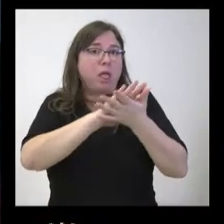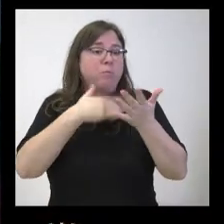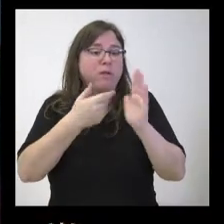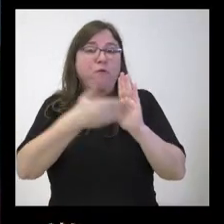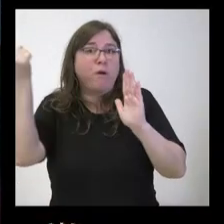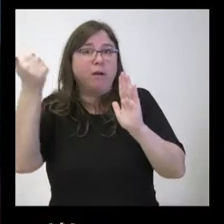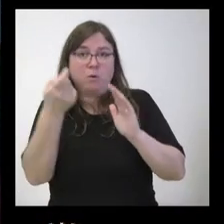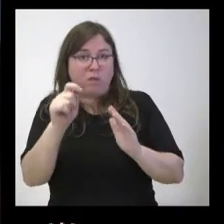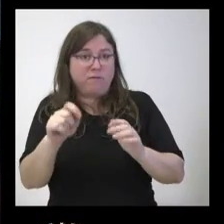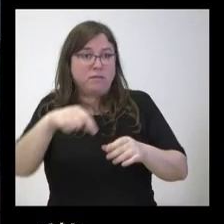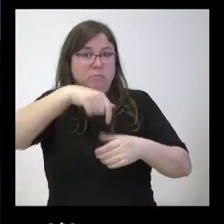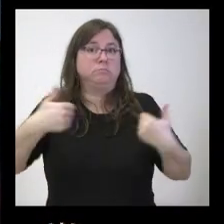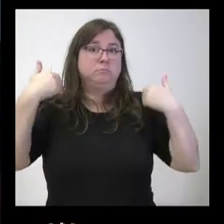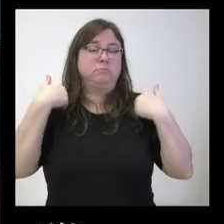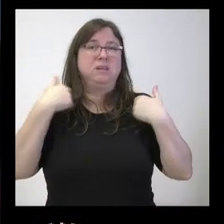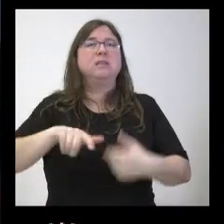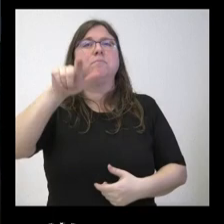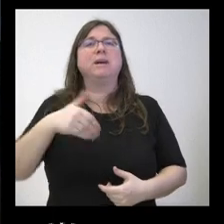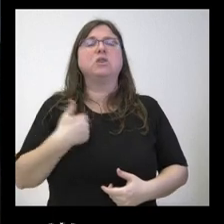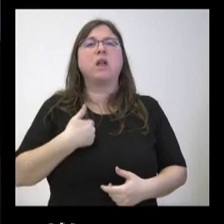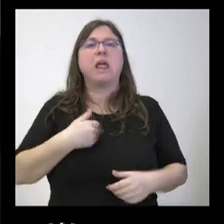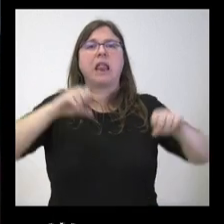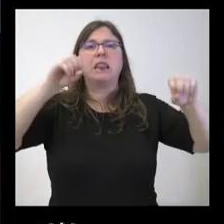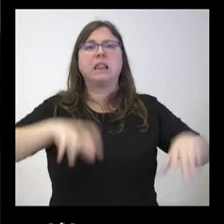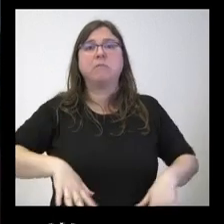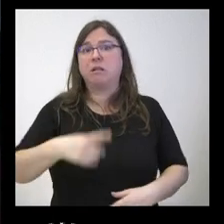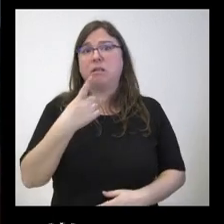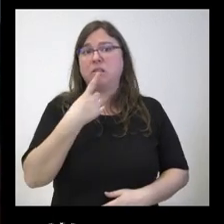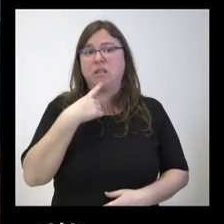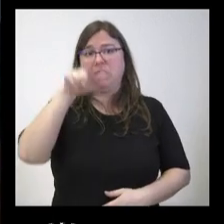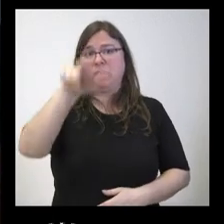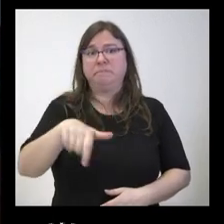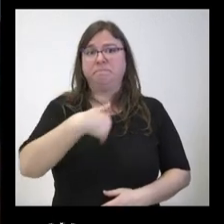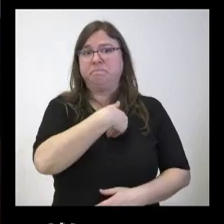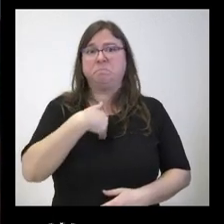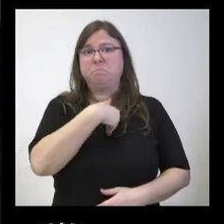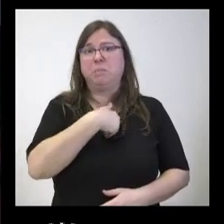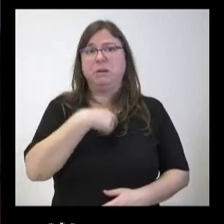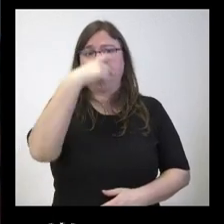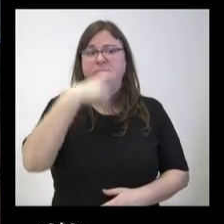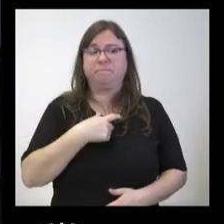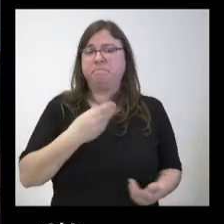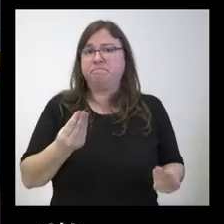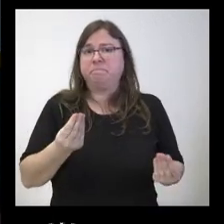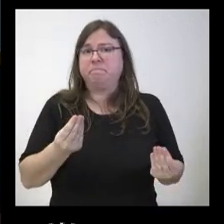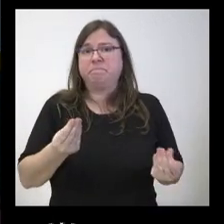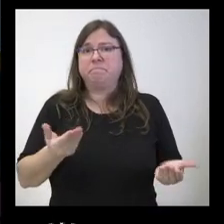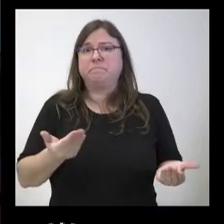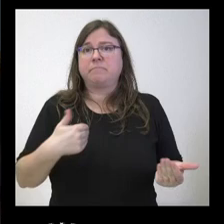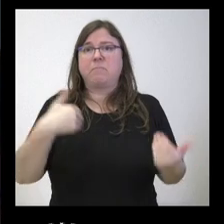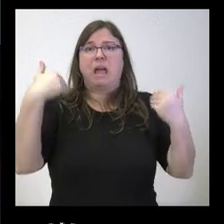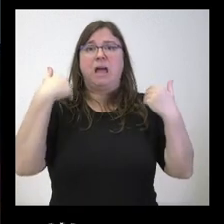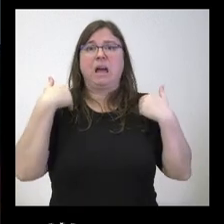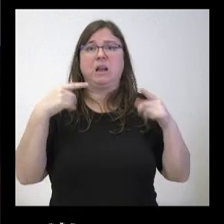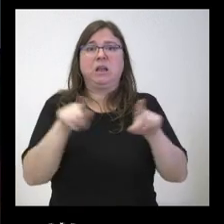propia persona que dimitió ya dejó vino a decir eso que sentía que su labor que su cargo